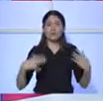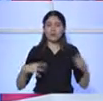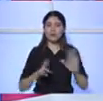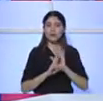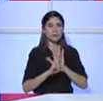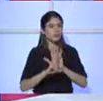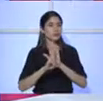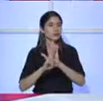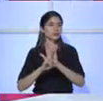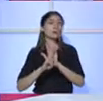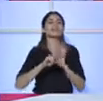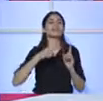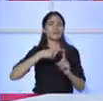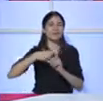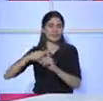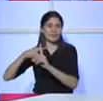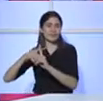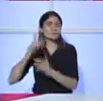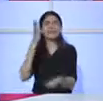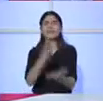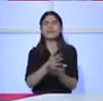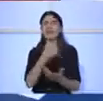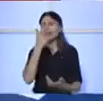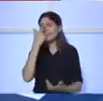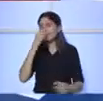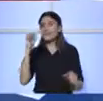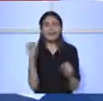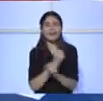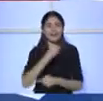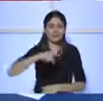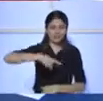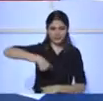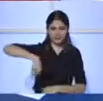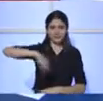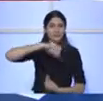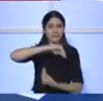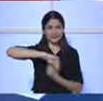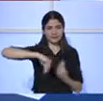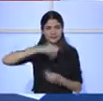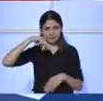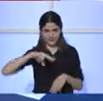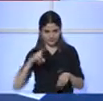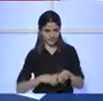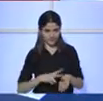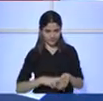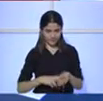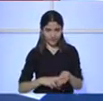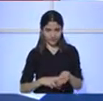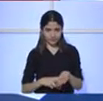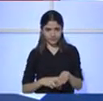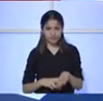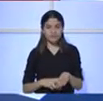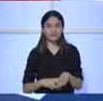y todo esto es en beneficio de la ciudadanía. ¿Cómo están logrando esto, doctor? ¿Con la unificación de un registro para la inscripción de